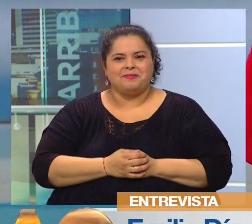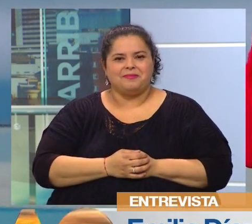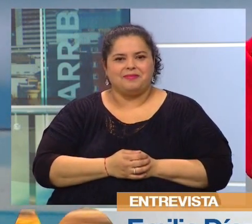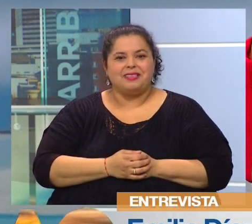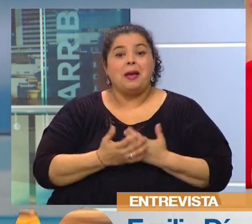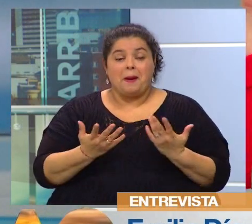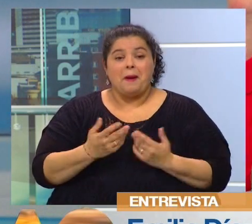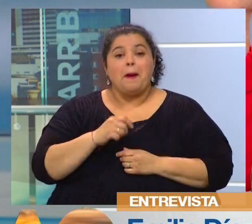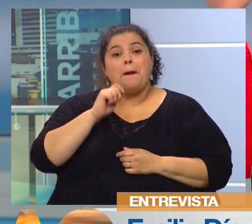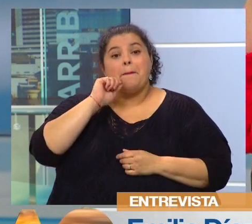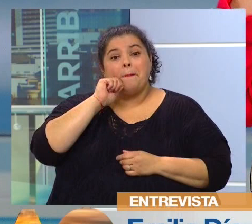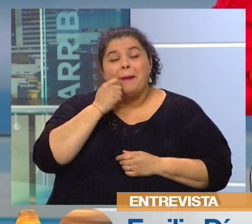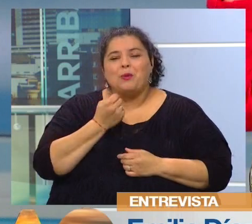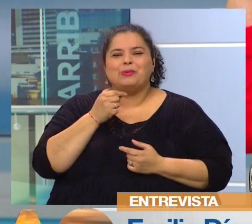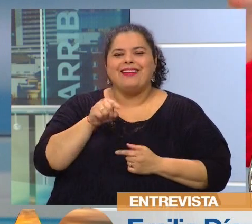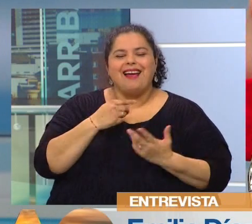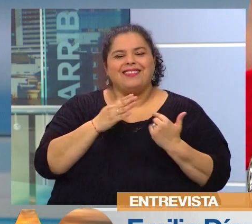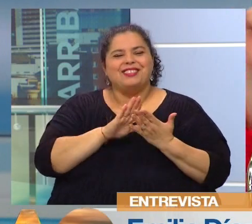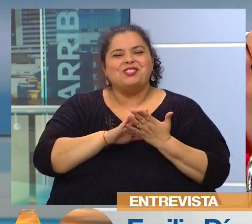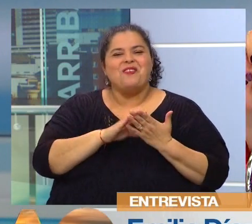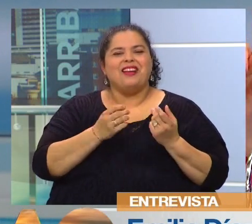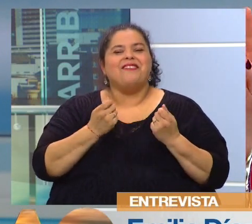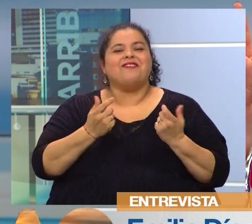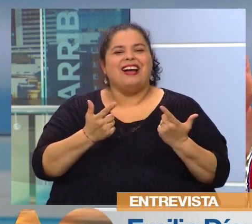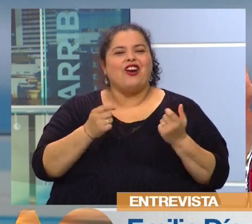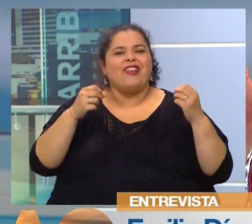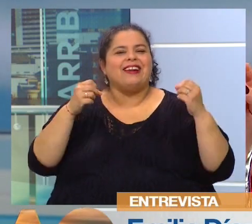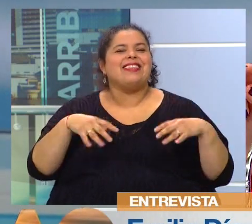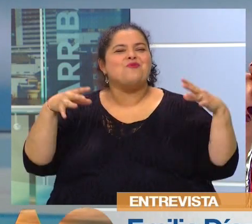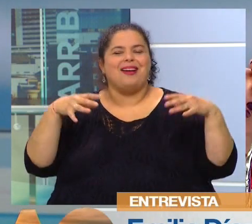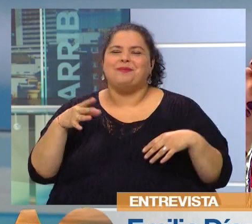hablar del valor del ritual, ¿no? Eso estoy planteando en mi vida, pero no importa.